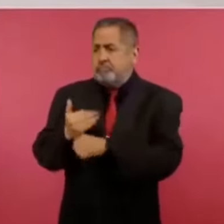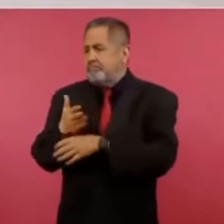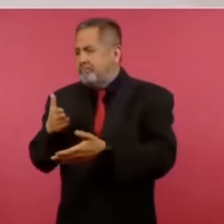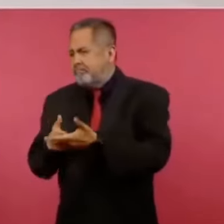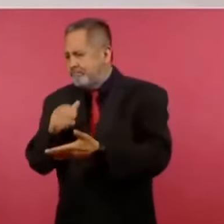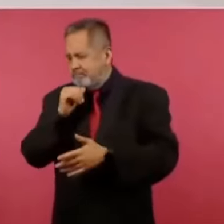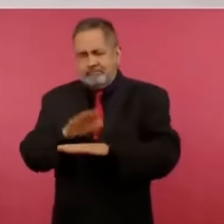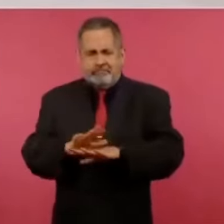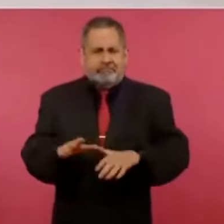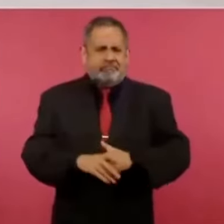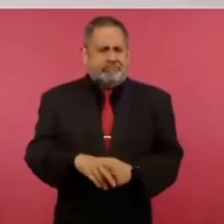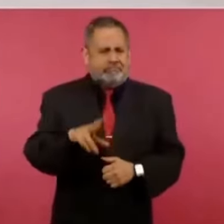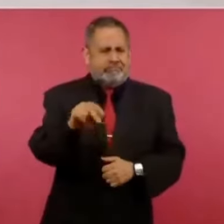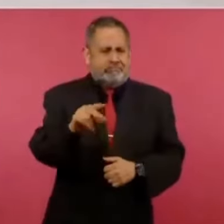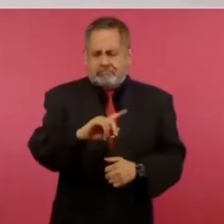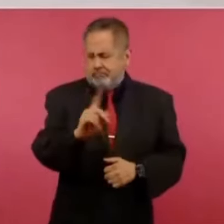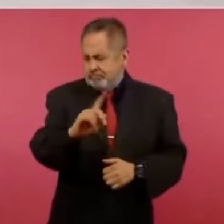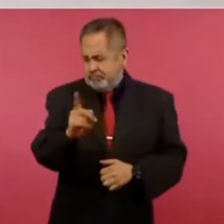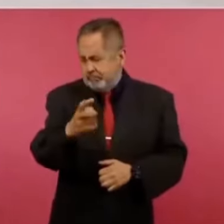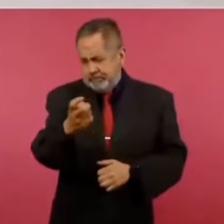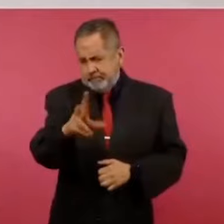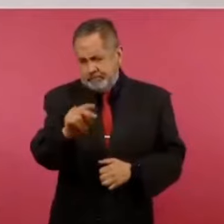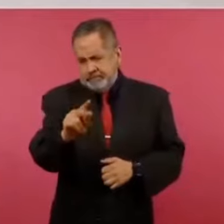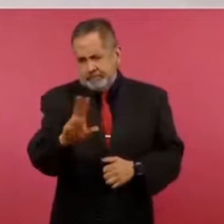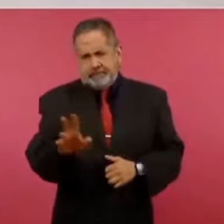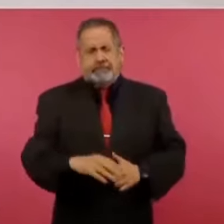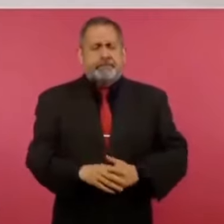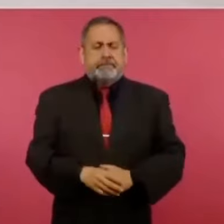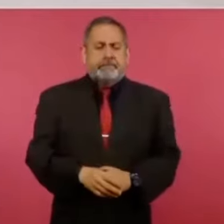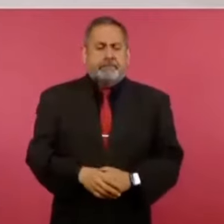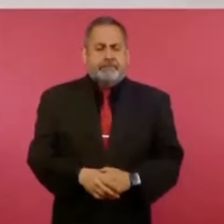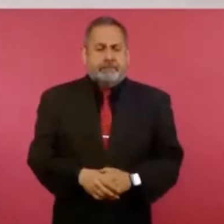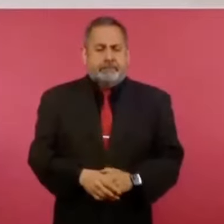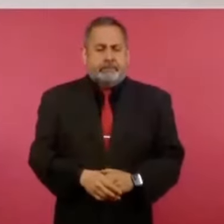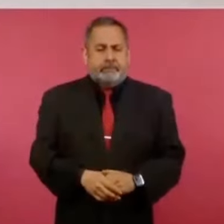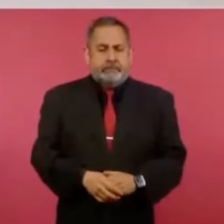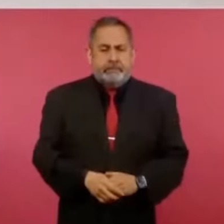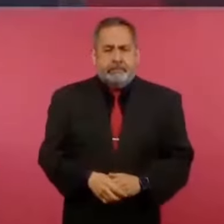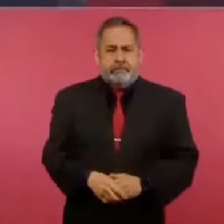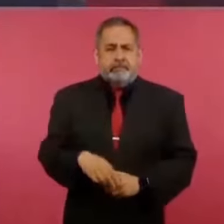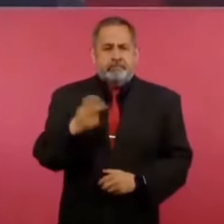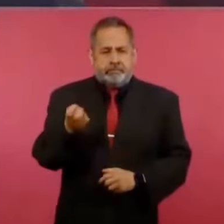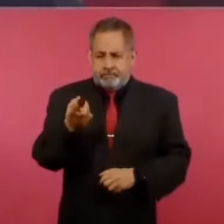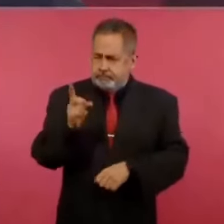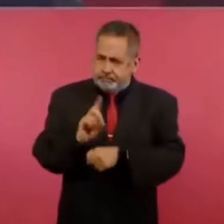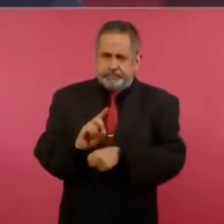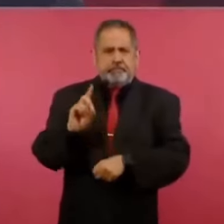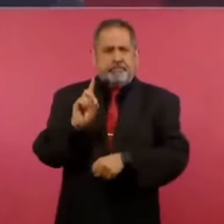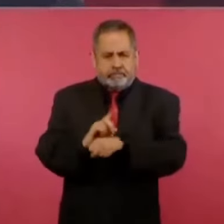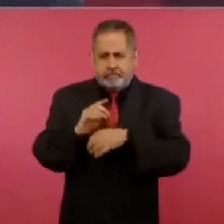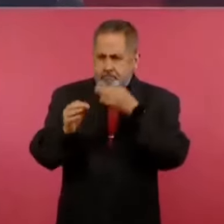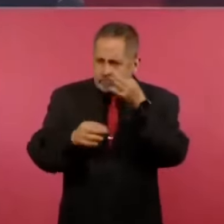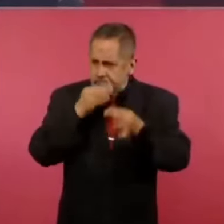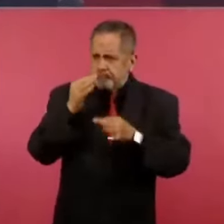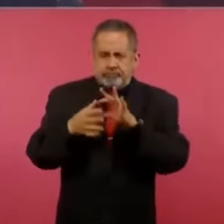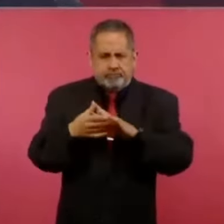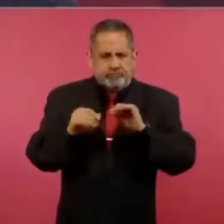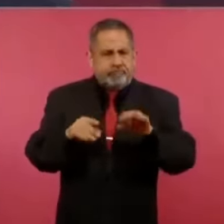No impacta, no. Por eso todos los días hacemos